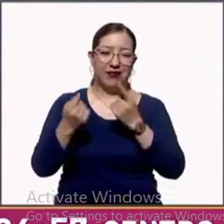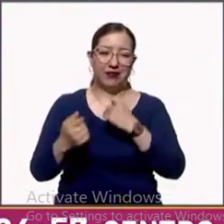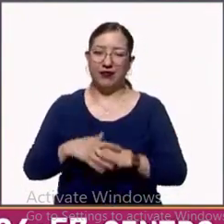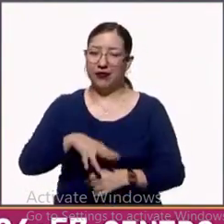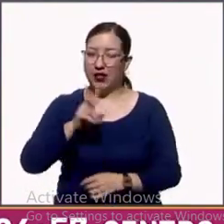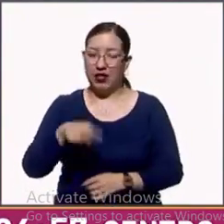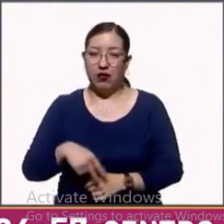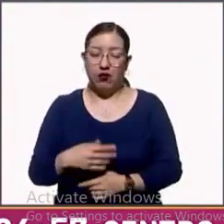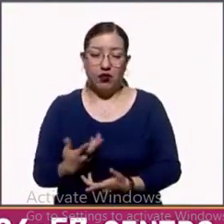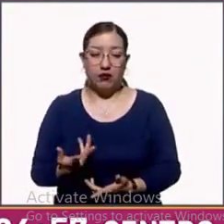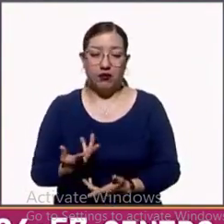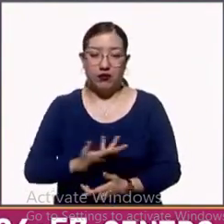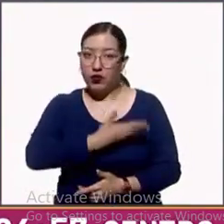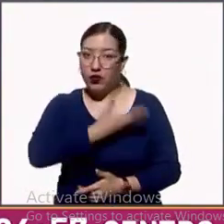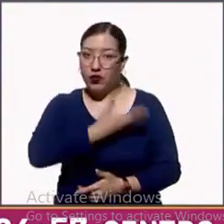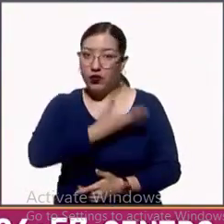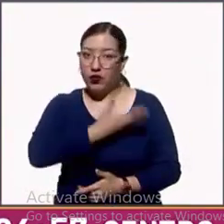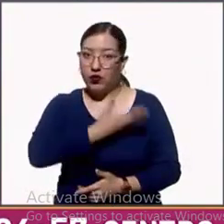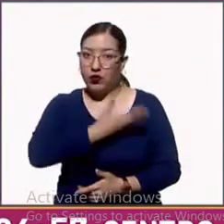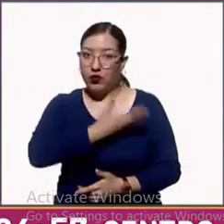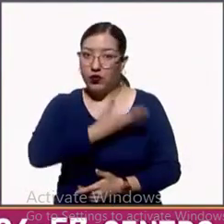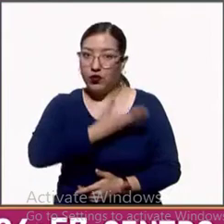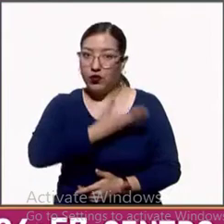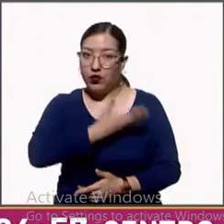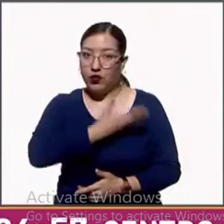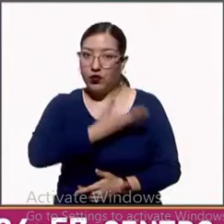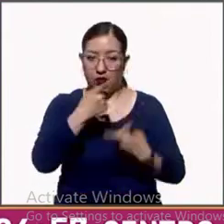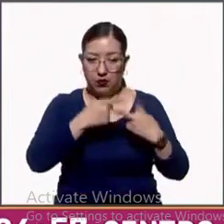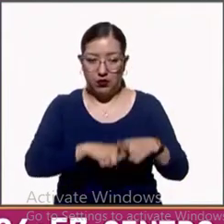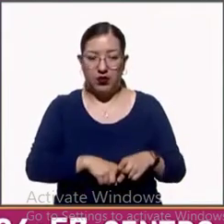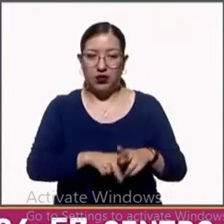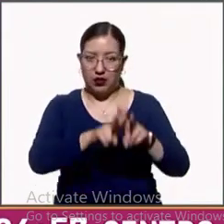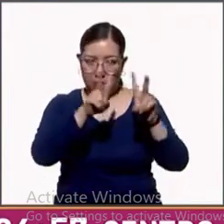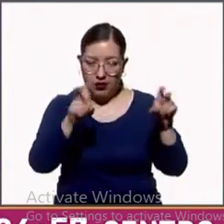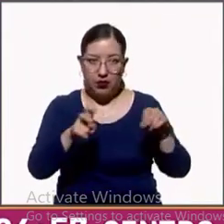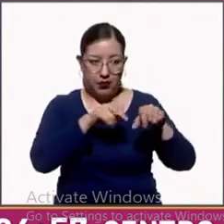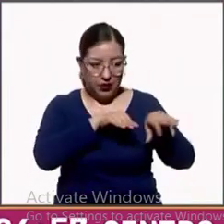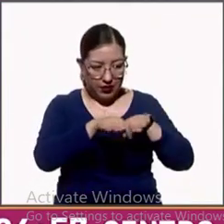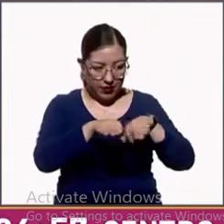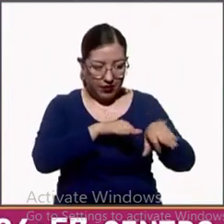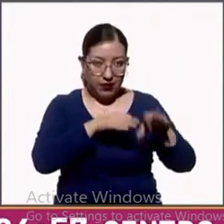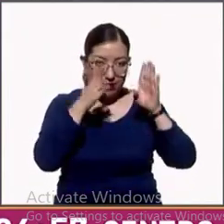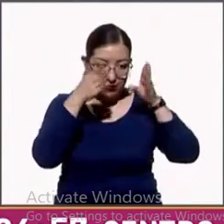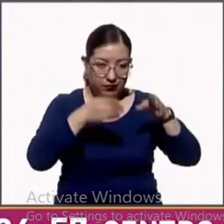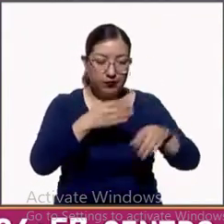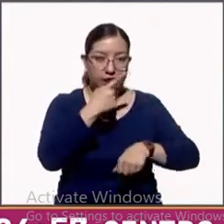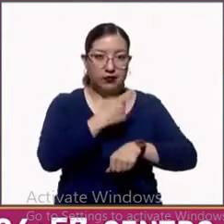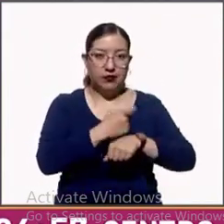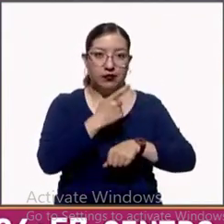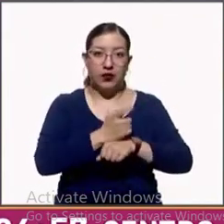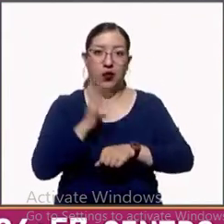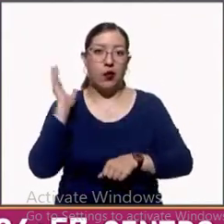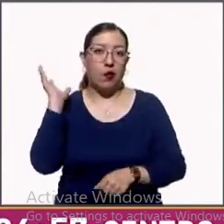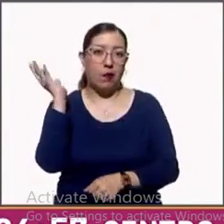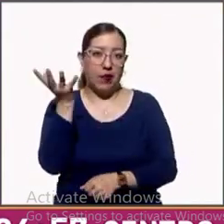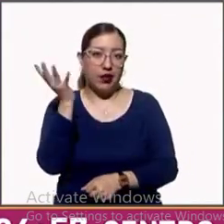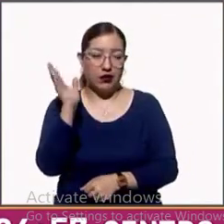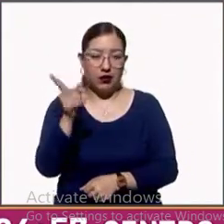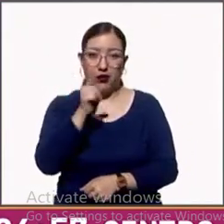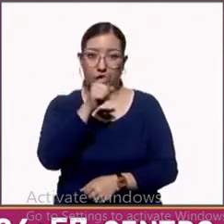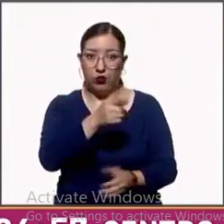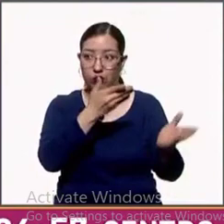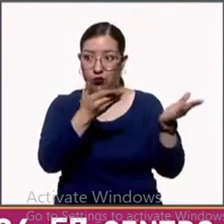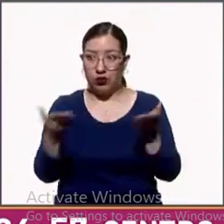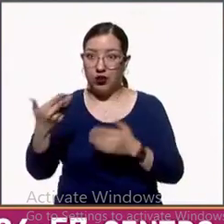como una cuestión laboral y empezó con un movimiento de meseros. Tú llegas a un lugar, a un restaurante o llegabas y podías